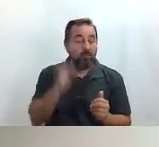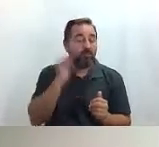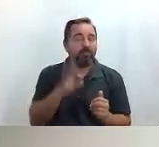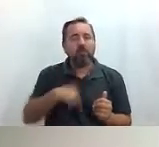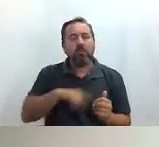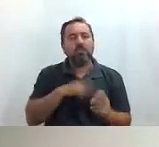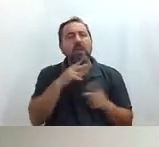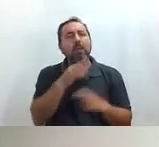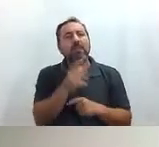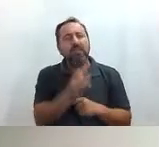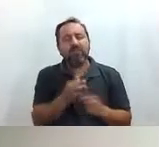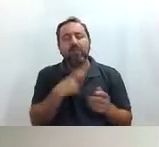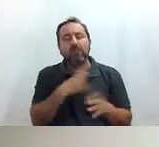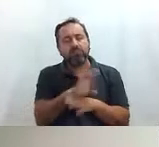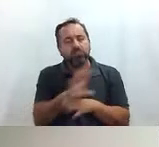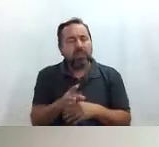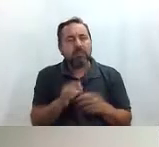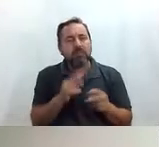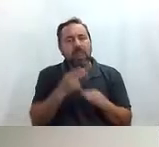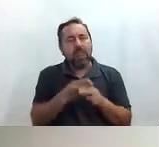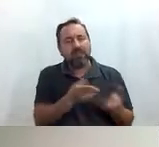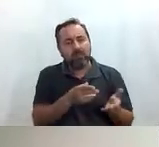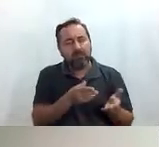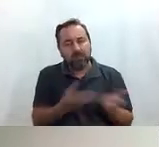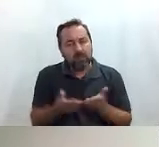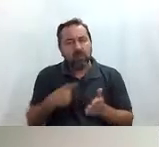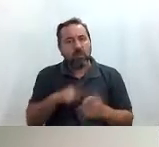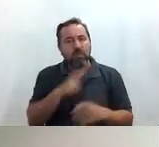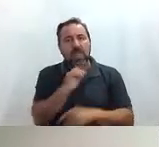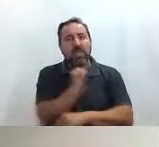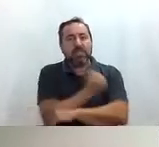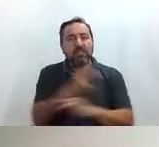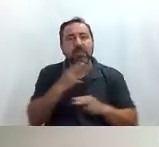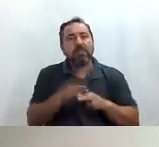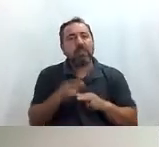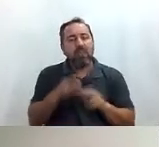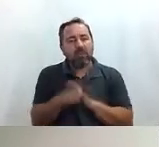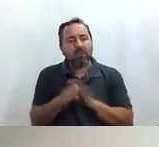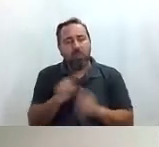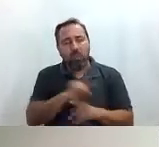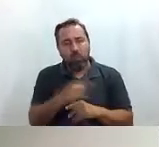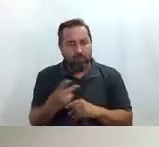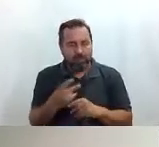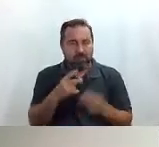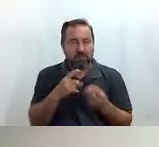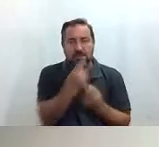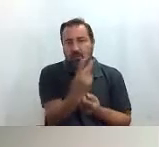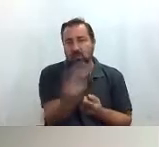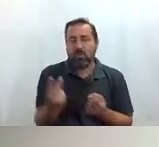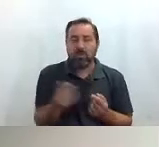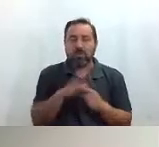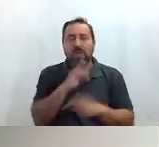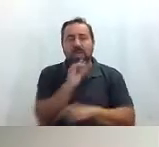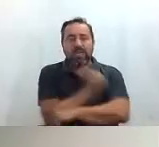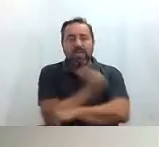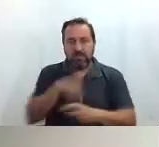enviaros entradas a todos aquellos que os habéis registrado entradas dobles a todos aquellos que nos habéis que os habéis registrado